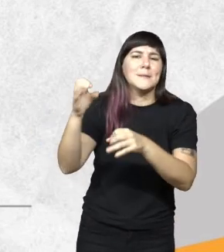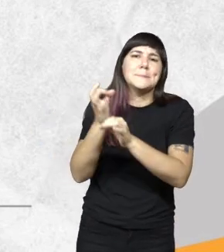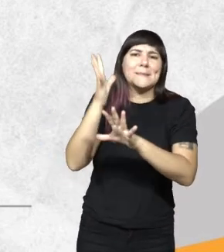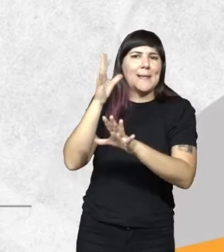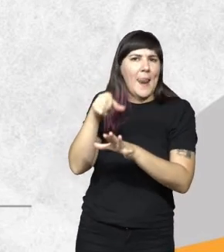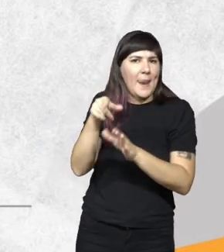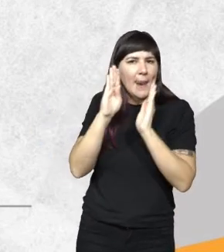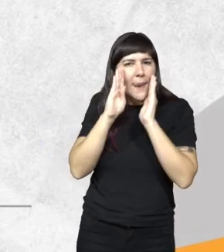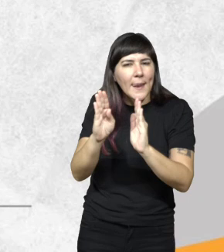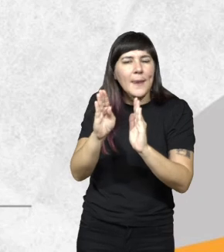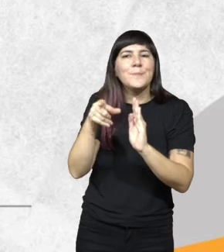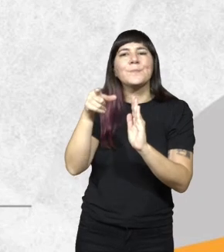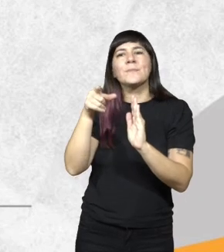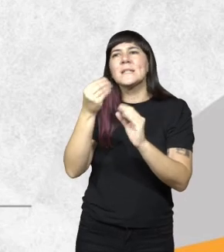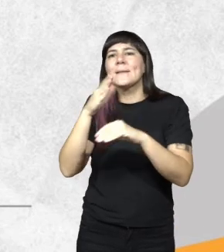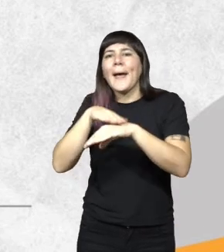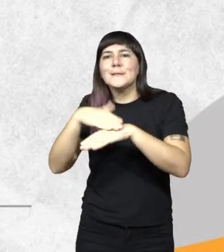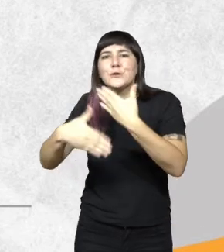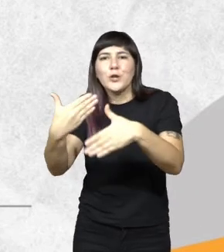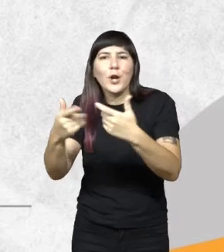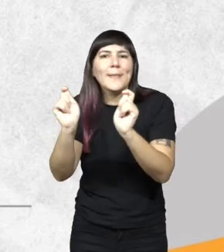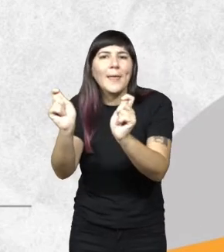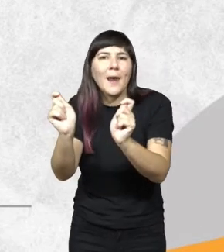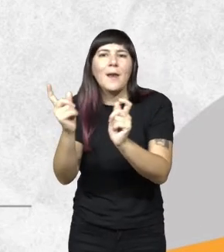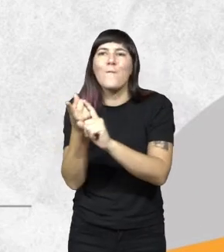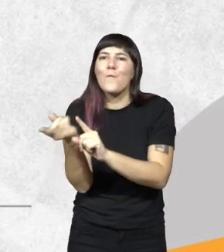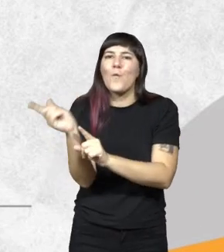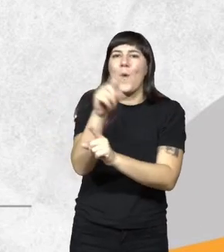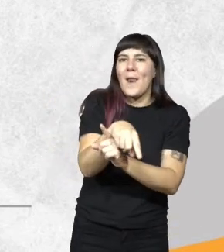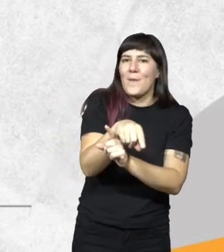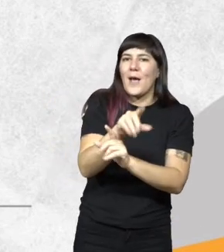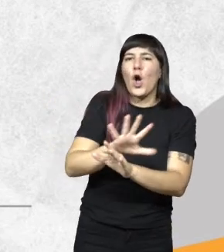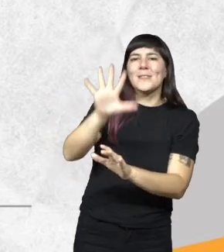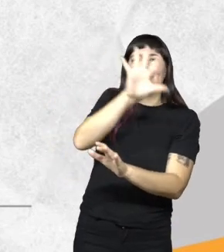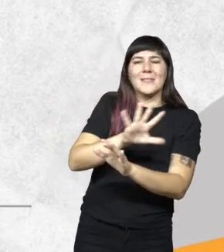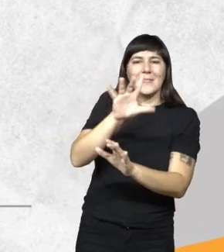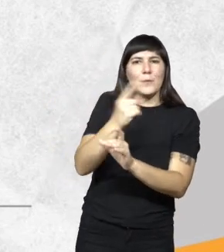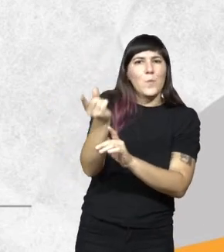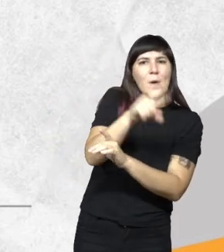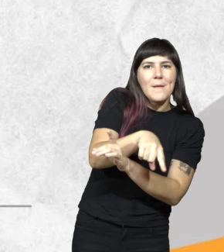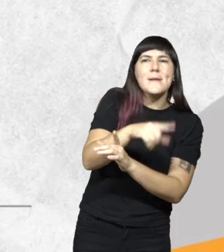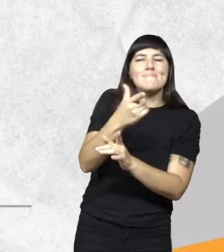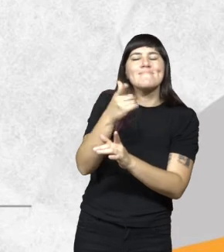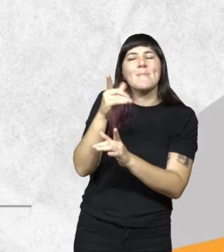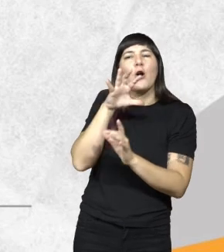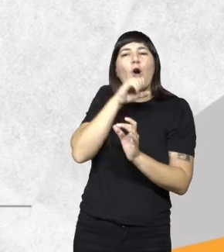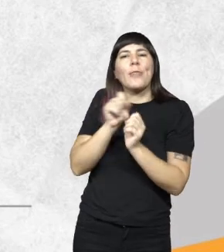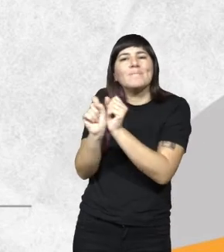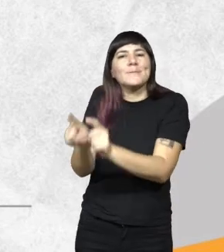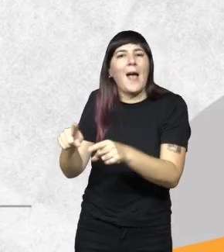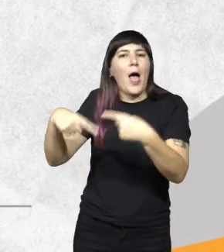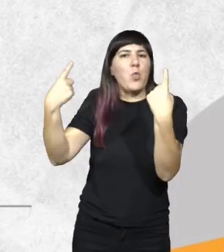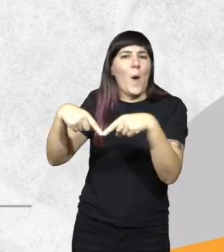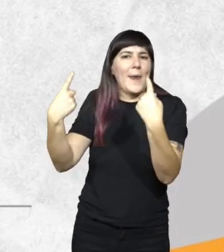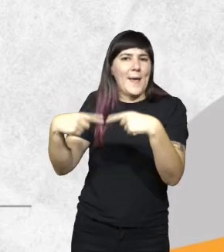Y por lo tanto, la gestión de todo lo que vuelve al continente está relacionada con ese código aduanero y por lo